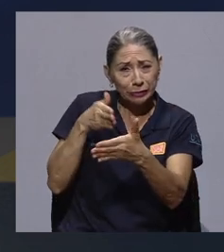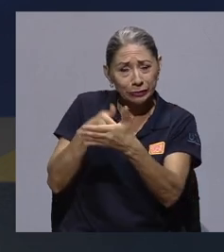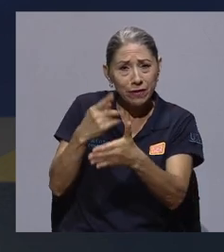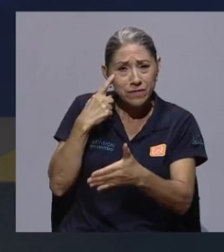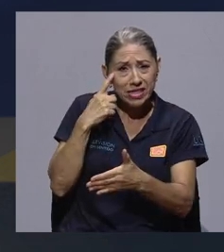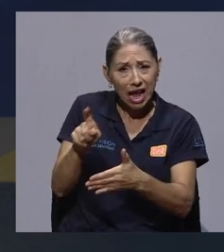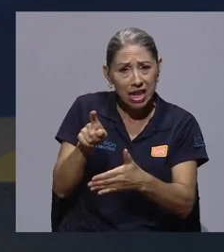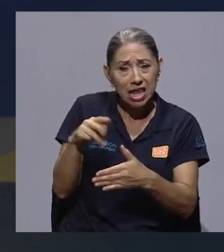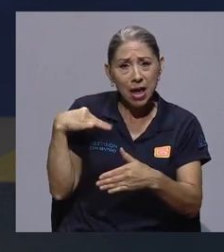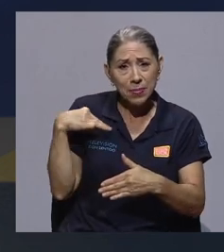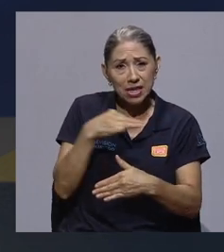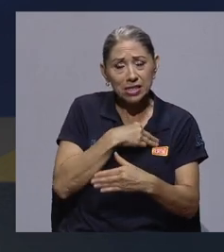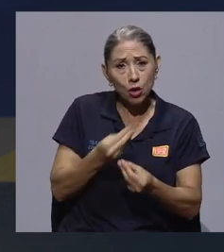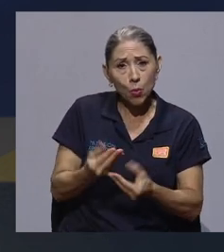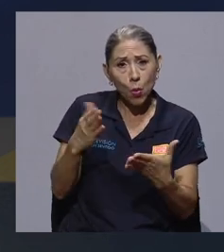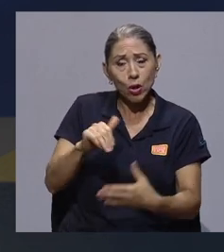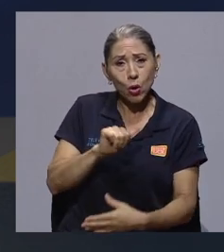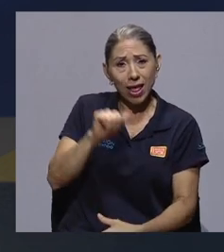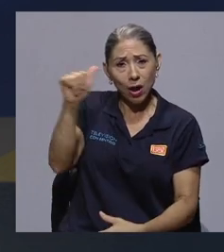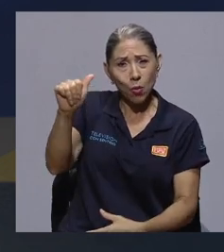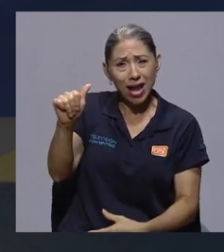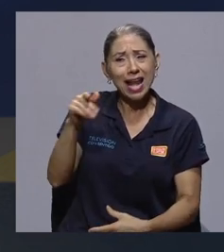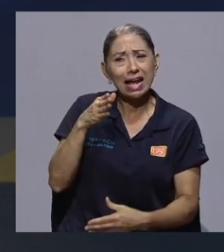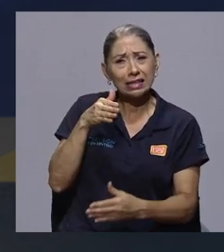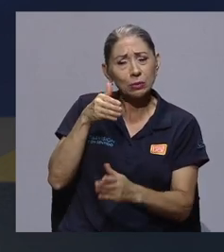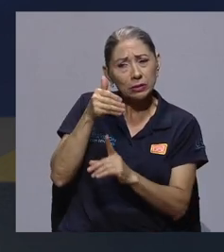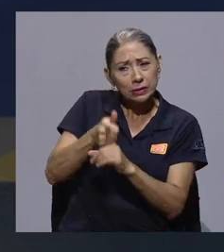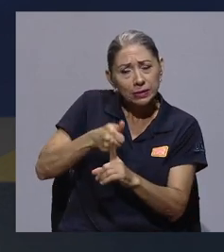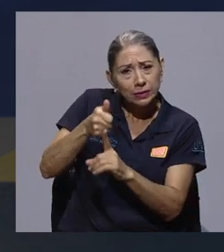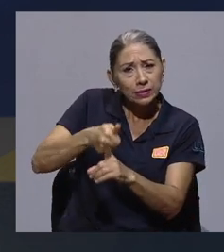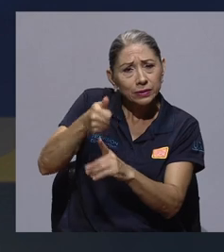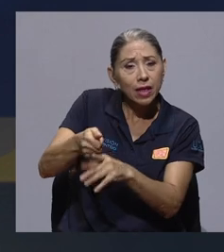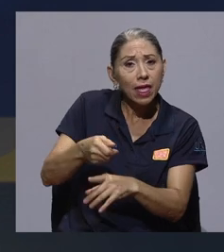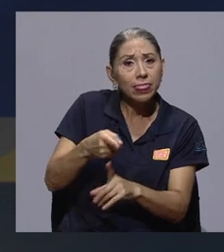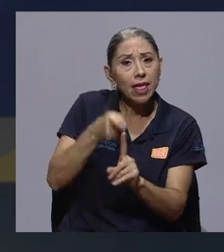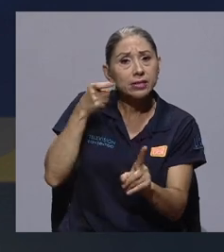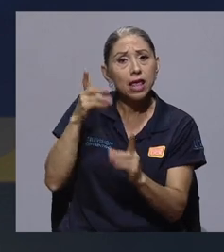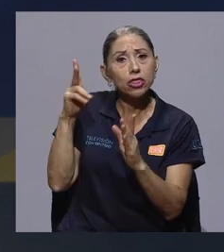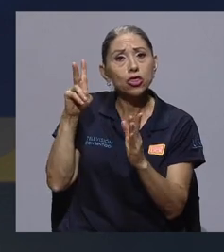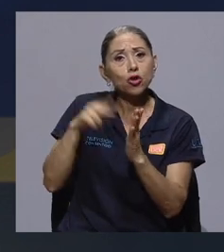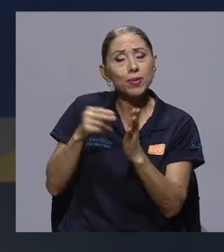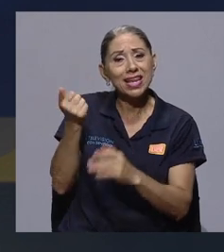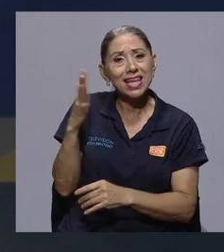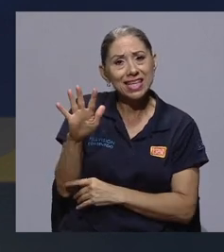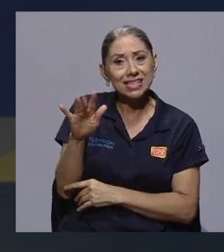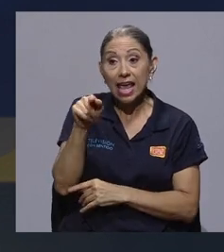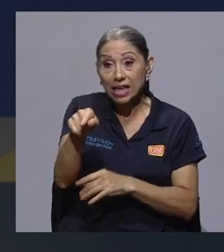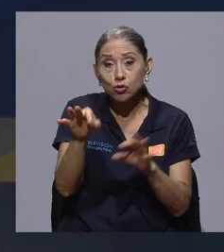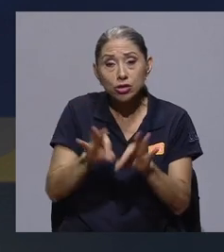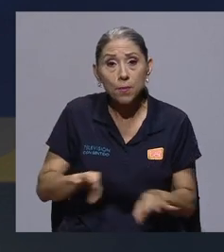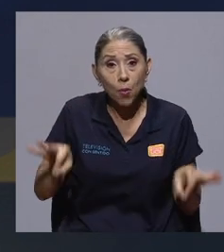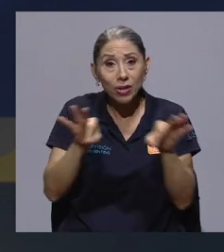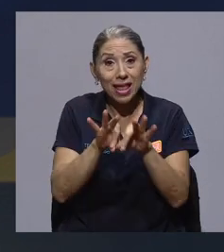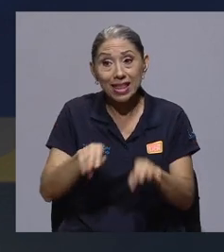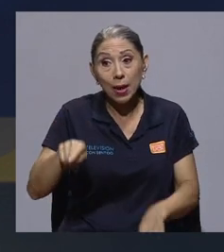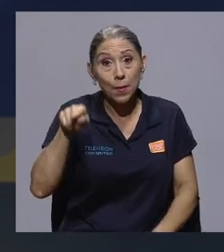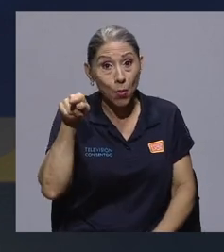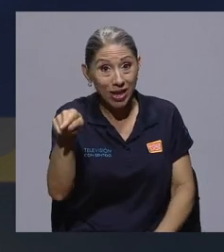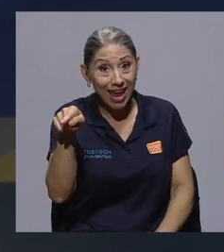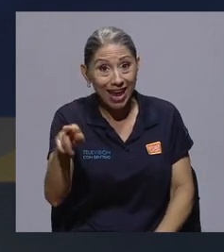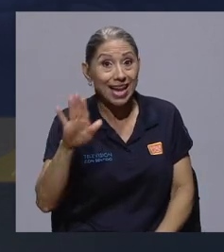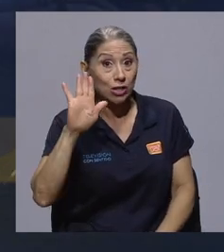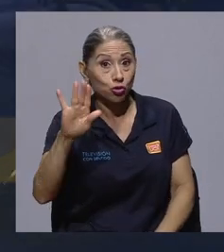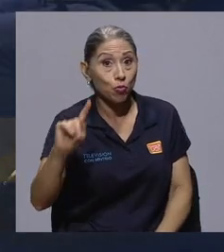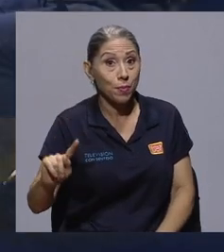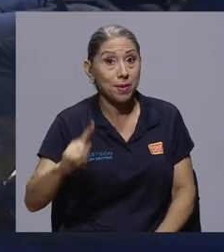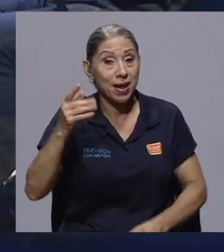desde la fiscalía, desde el Ministerio Público de Alajuela, que desde 2015 viene persiguiendo. Y es importante esto porque él en su